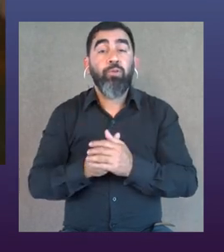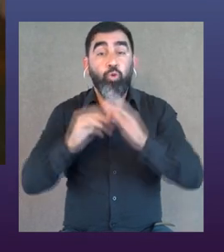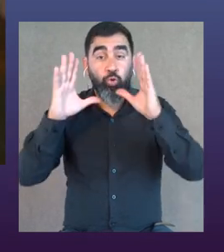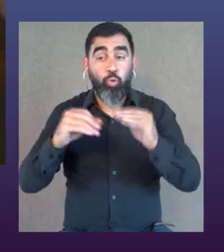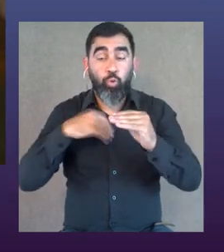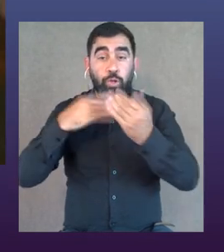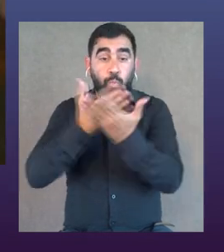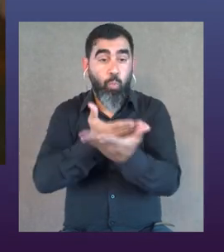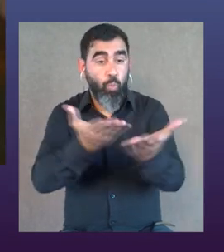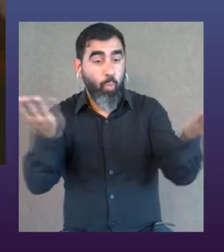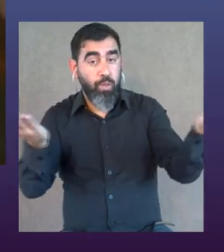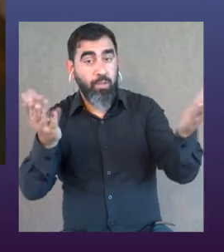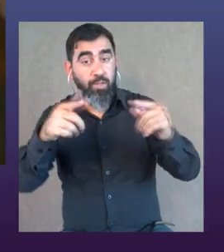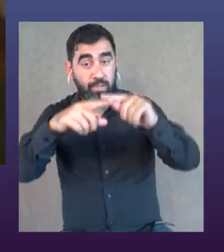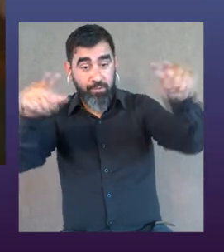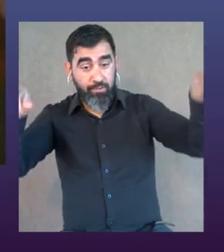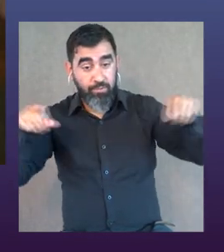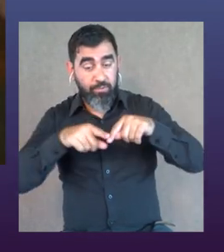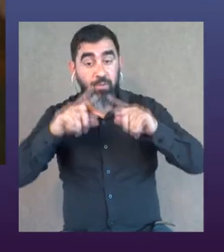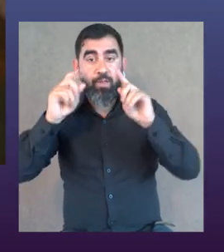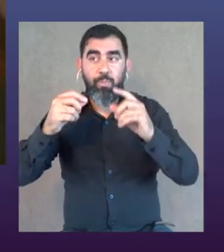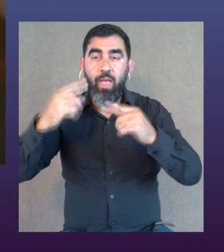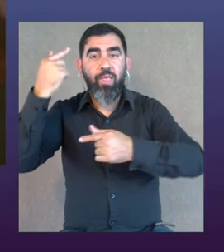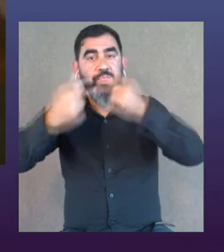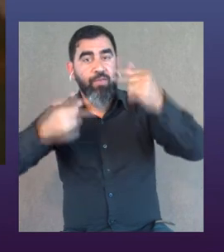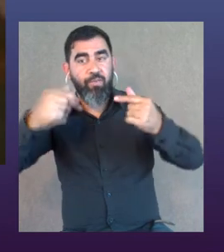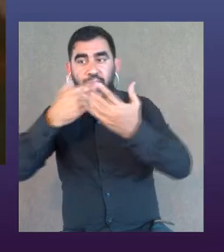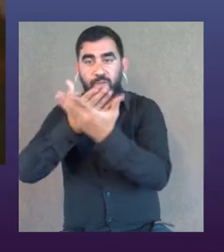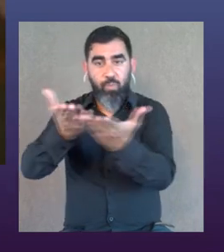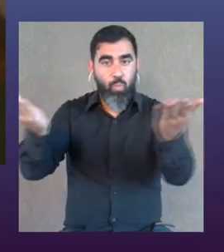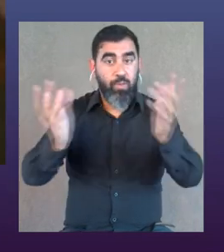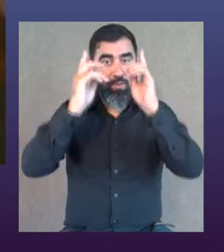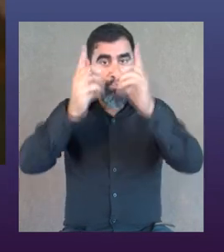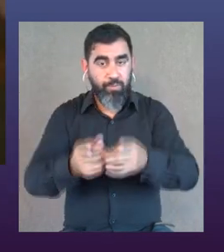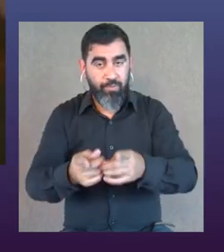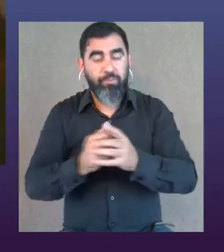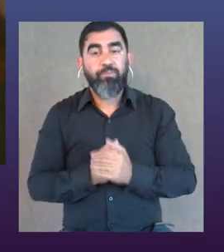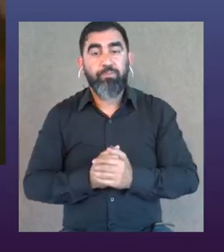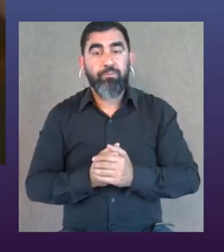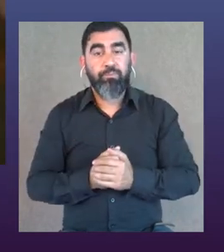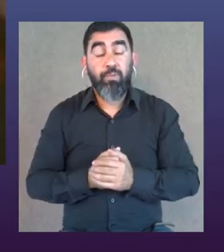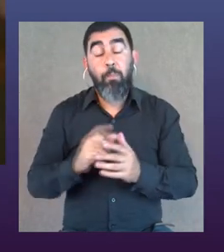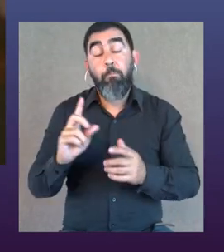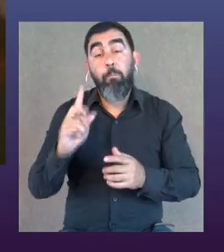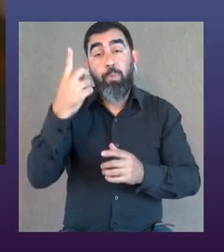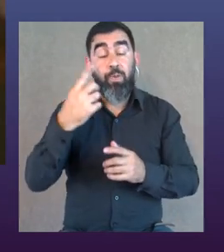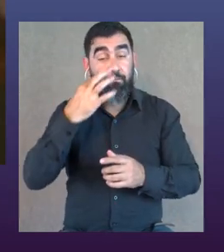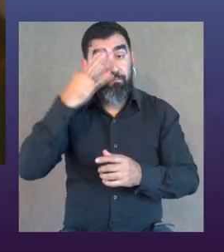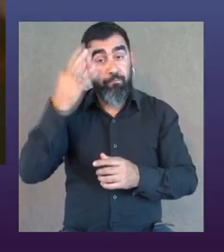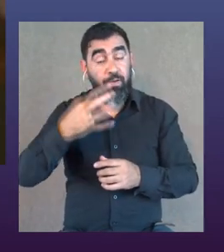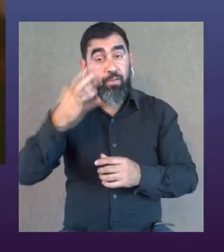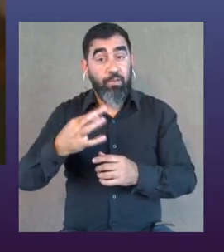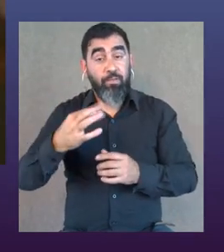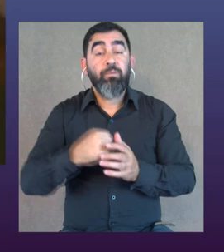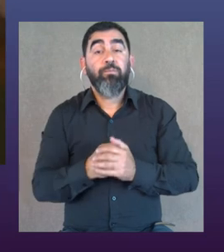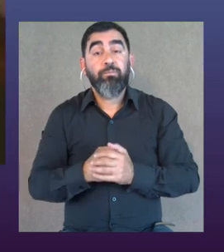Porque como decía Inés, todo lo que se pone arriba del escenario cobra otra dimensión. Y bueno,